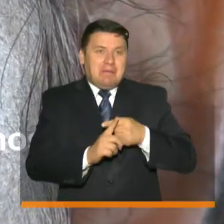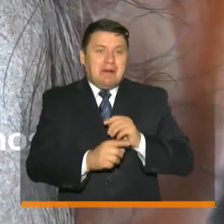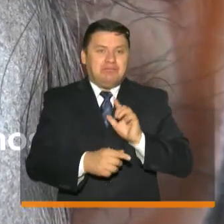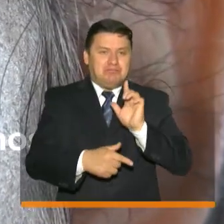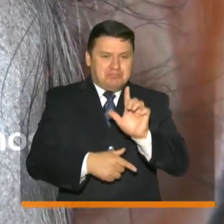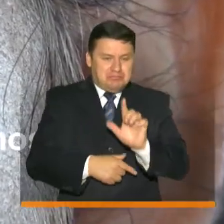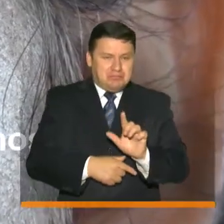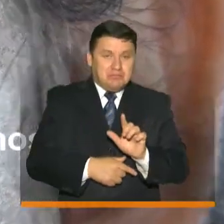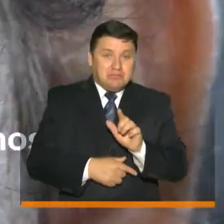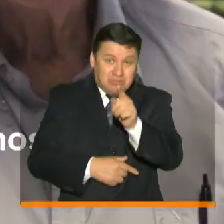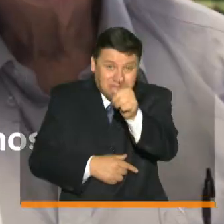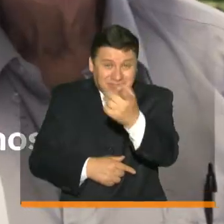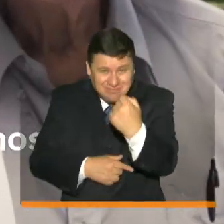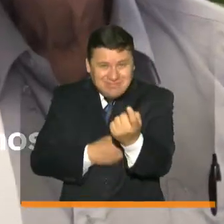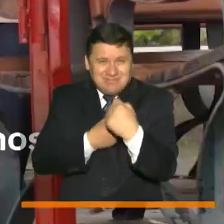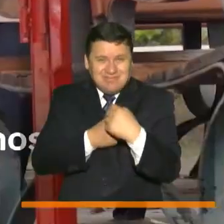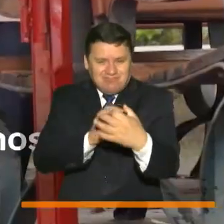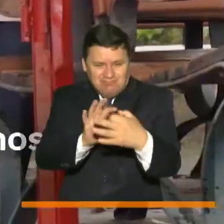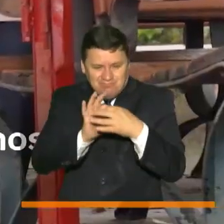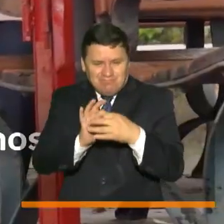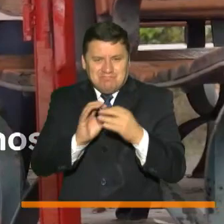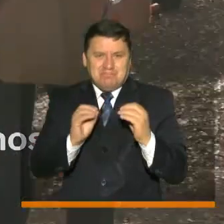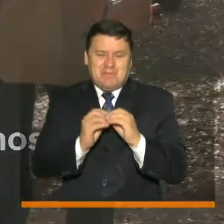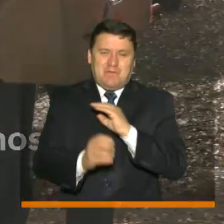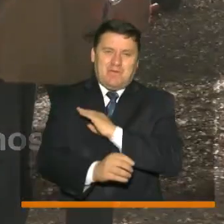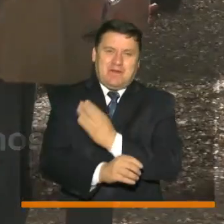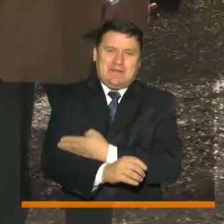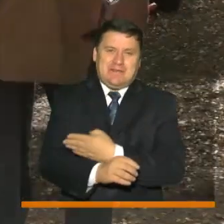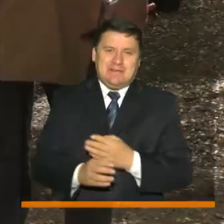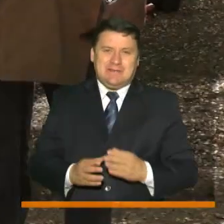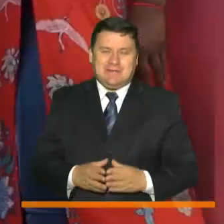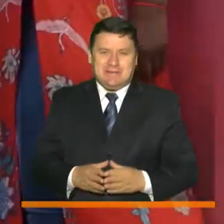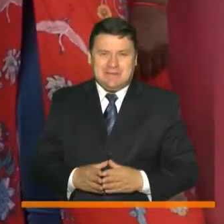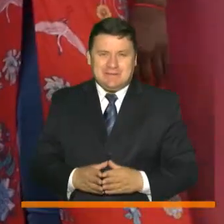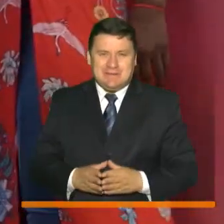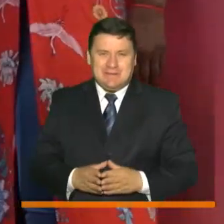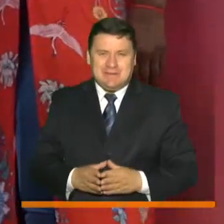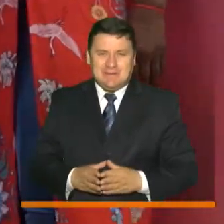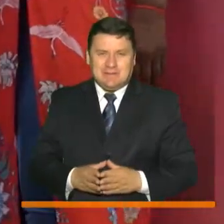contamos contigo porque unidos somos más fuertes muchos